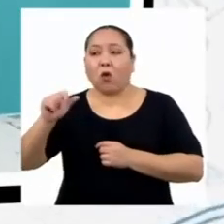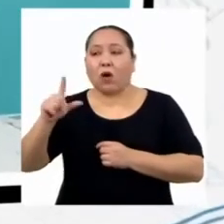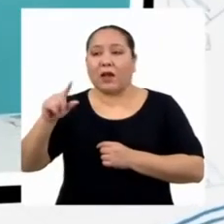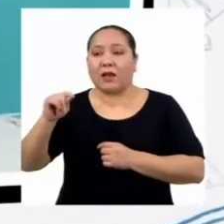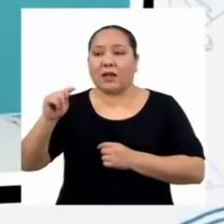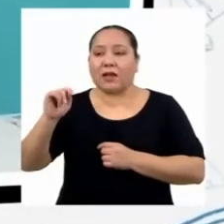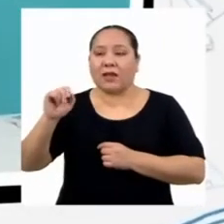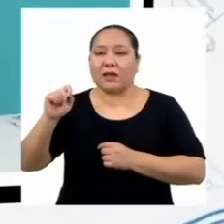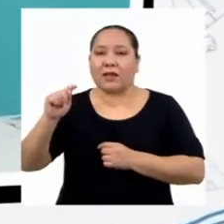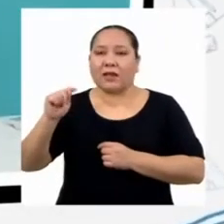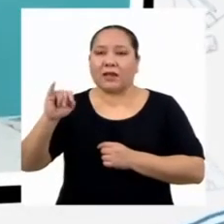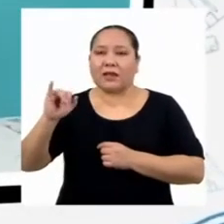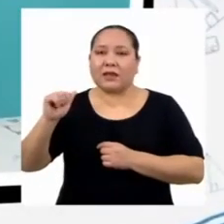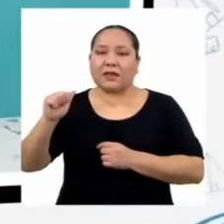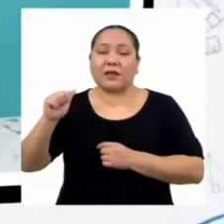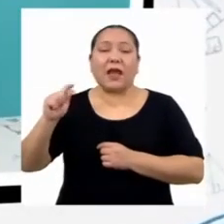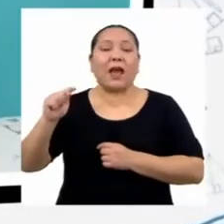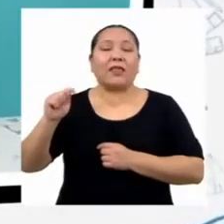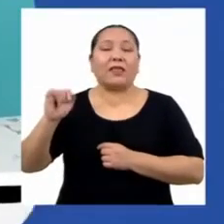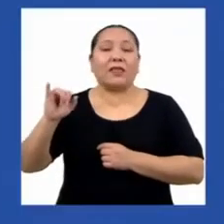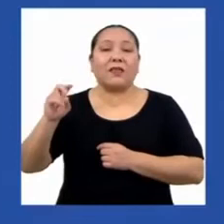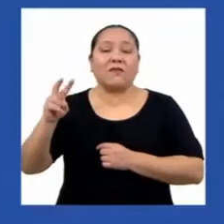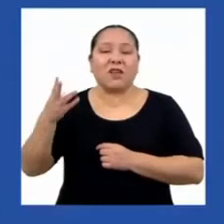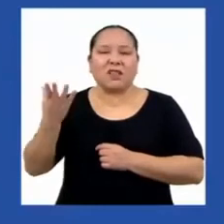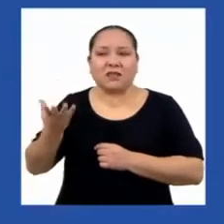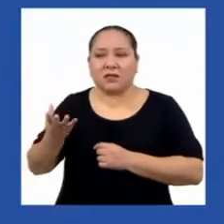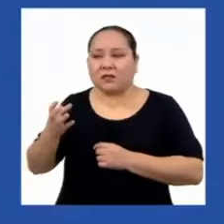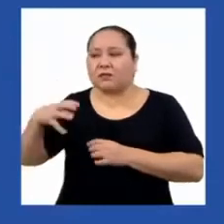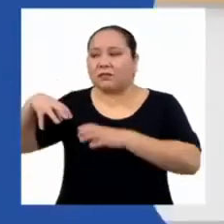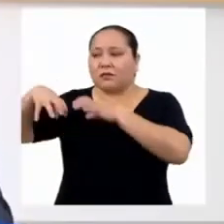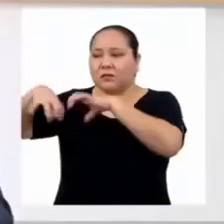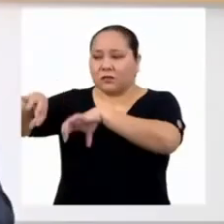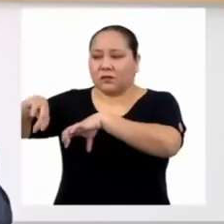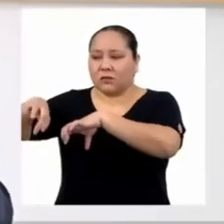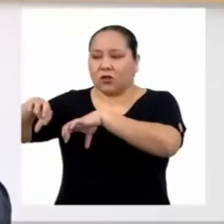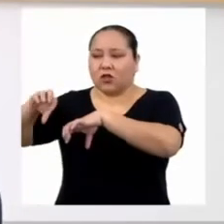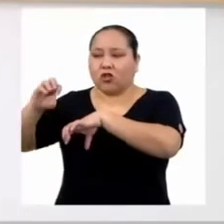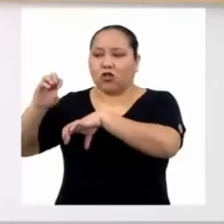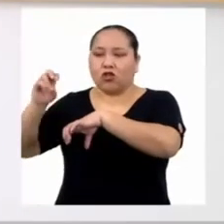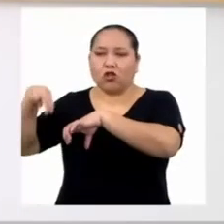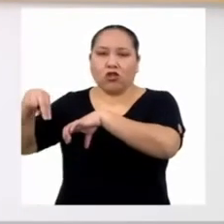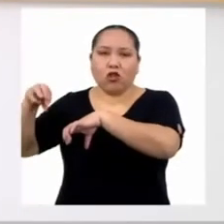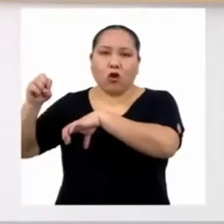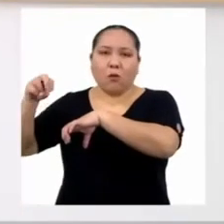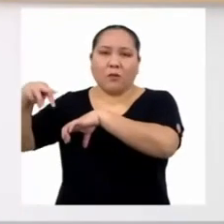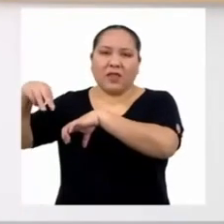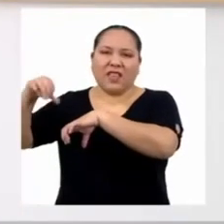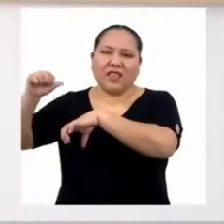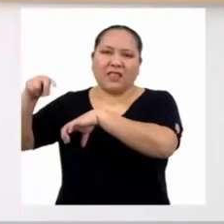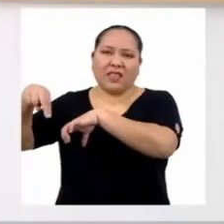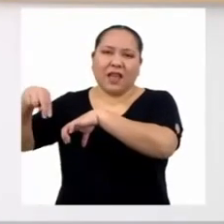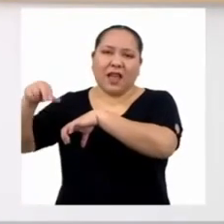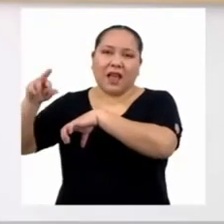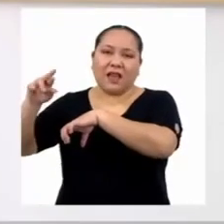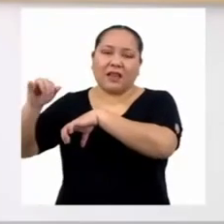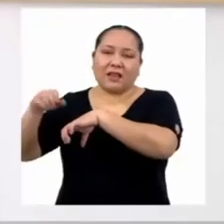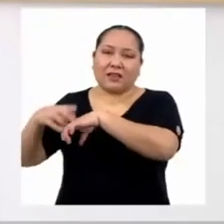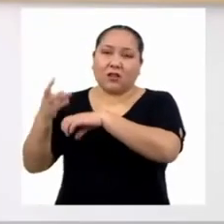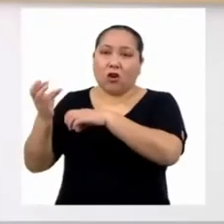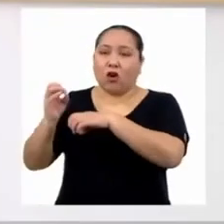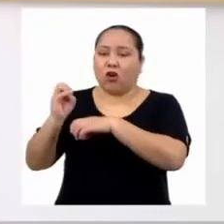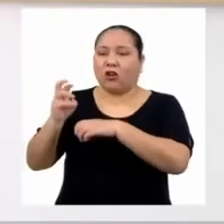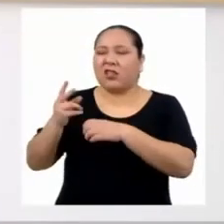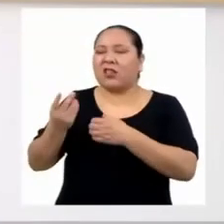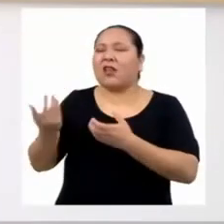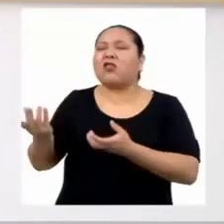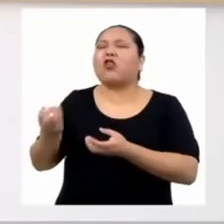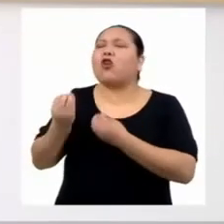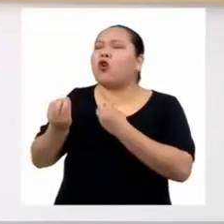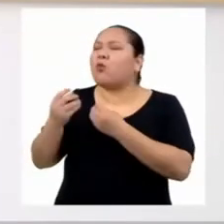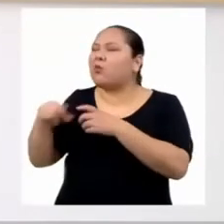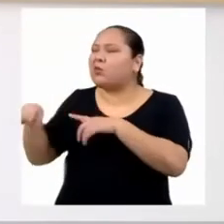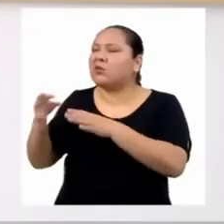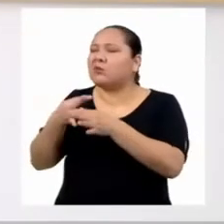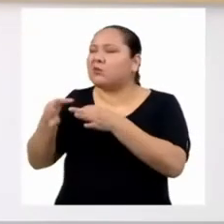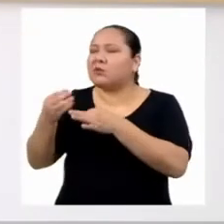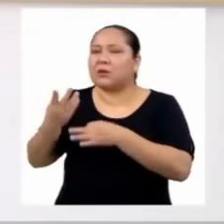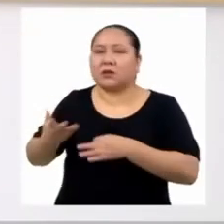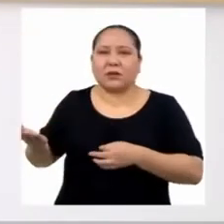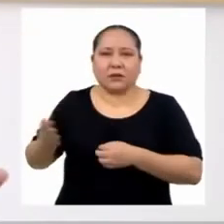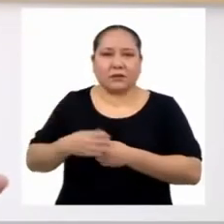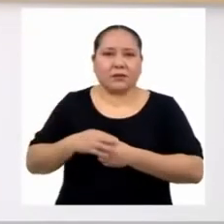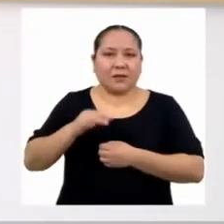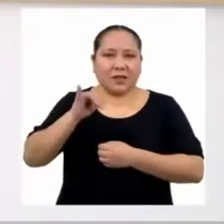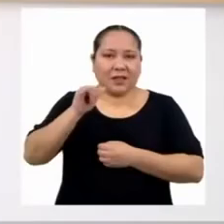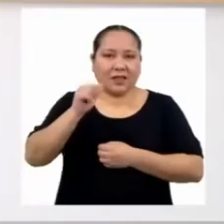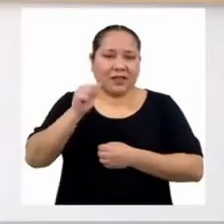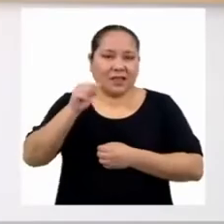¿a qué se refiere esta clasificación? Hola, Giret. Muchas gracias por preguntar. Creo que Yanira podría